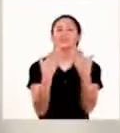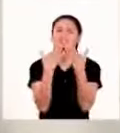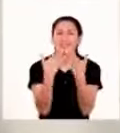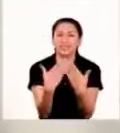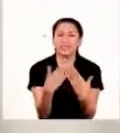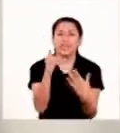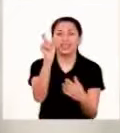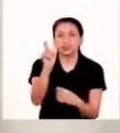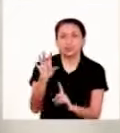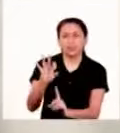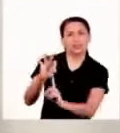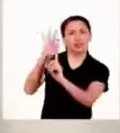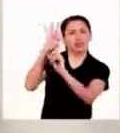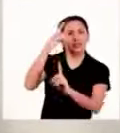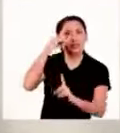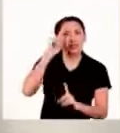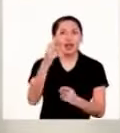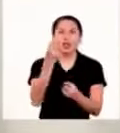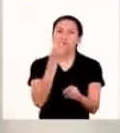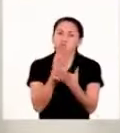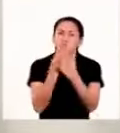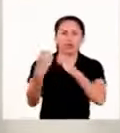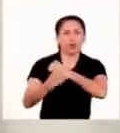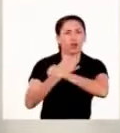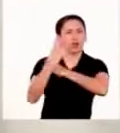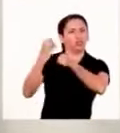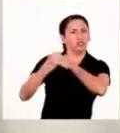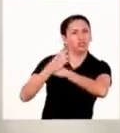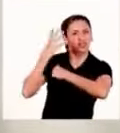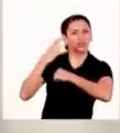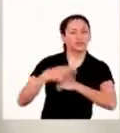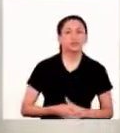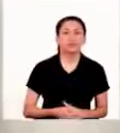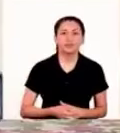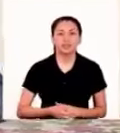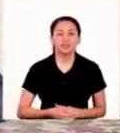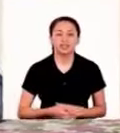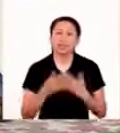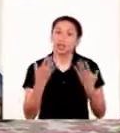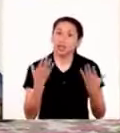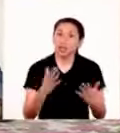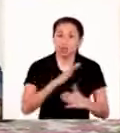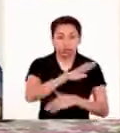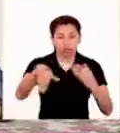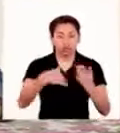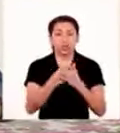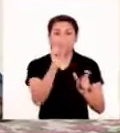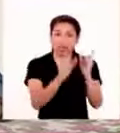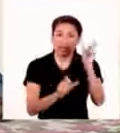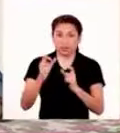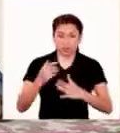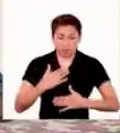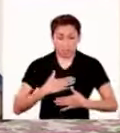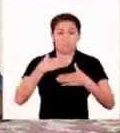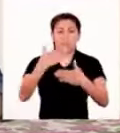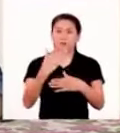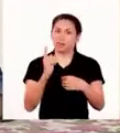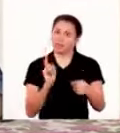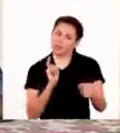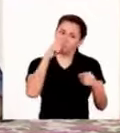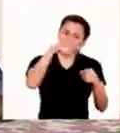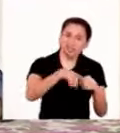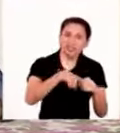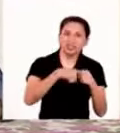Muchas gracias a nuestro especialista por tan buenos consejos. Hacer que las y los adultos mayores